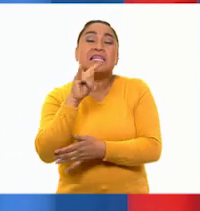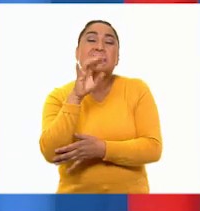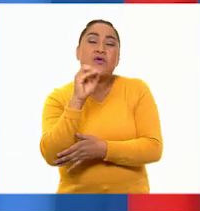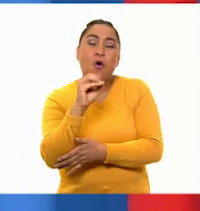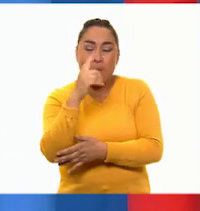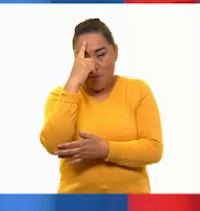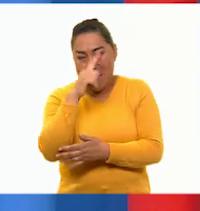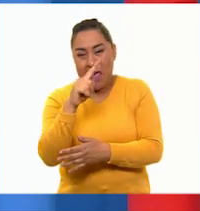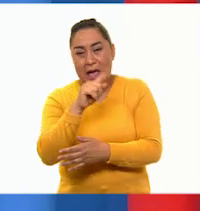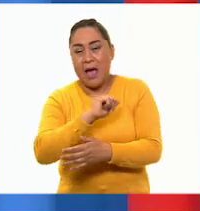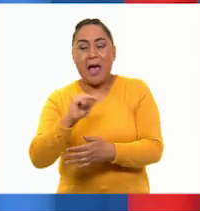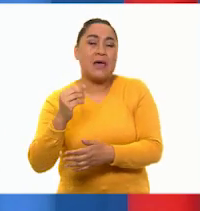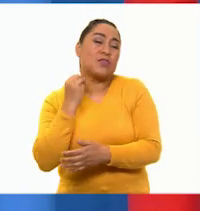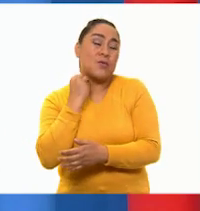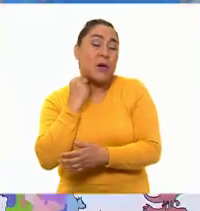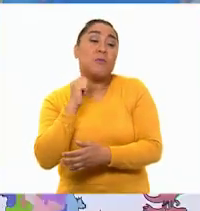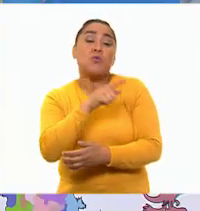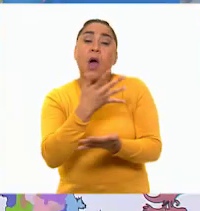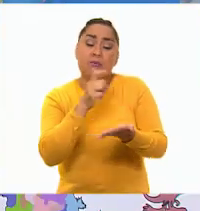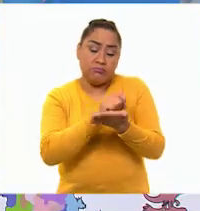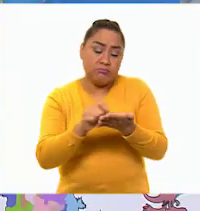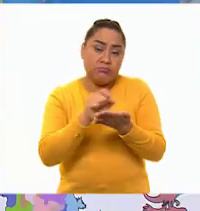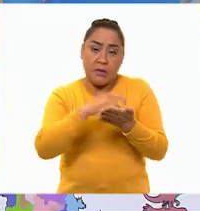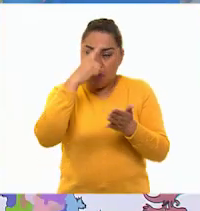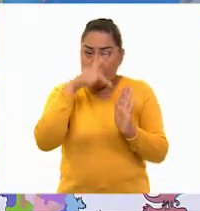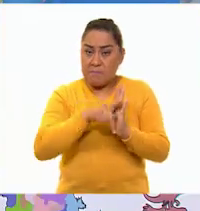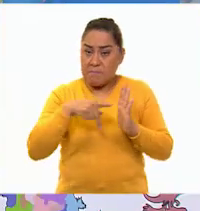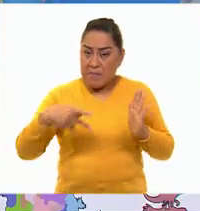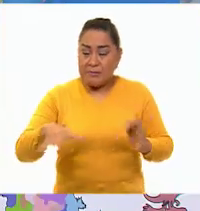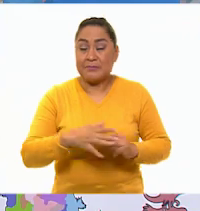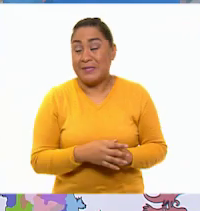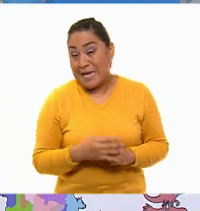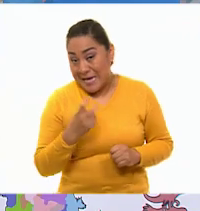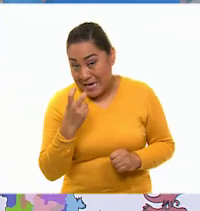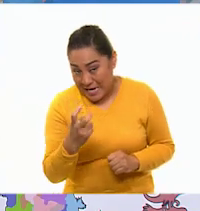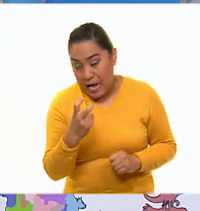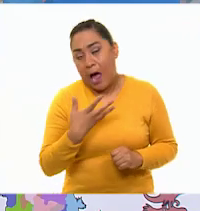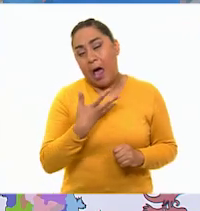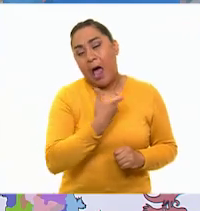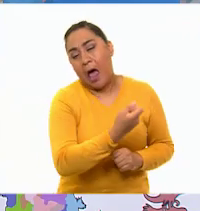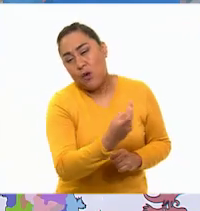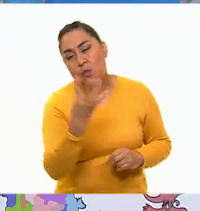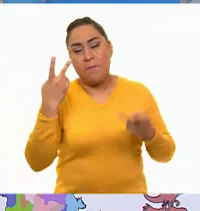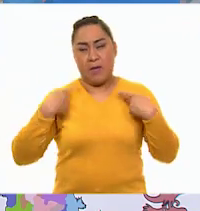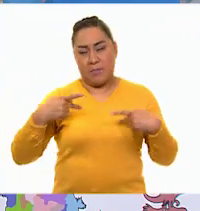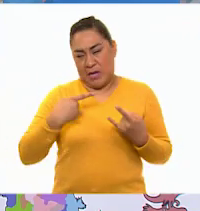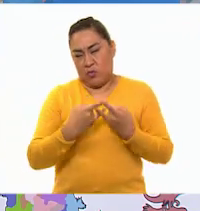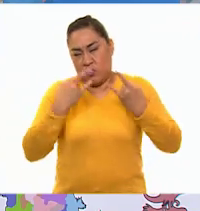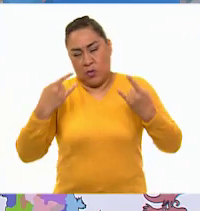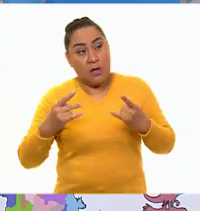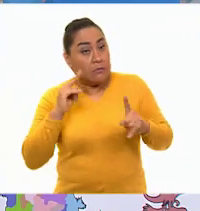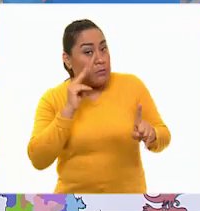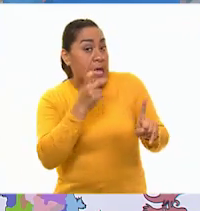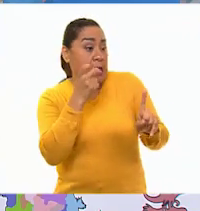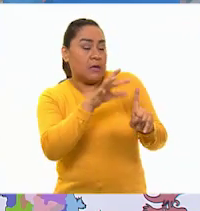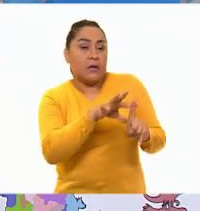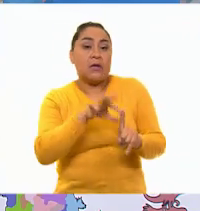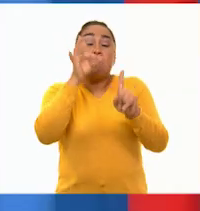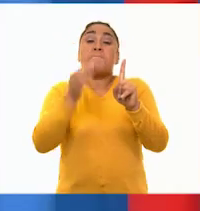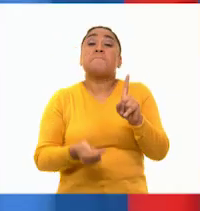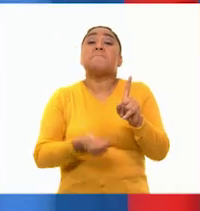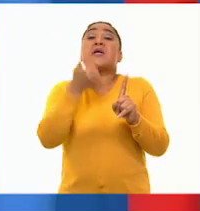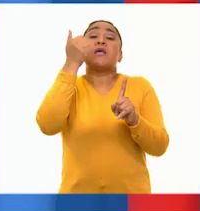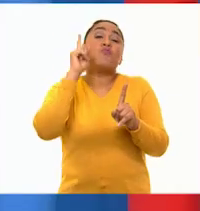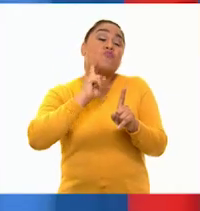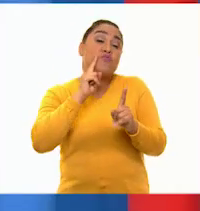abogados y que escribía en periódicos. Por esto último, precisamente, algunos historiadores la consideran la primera periodista mexicana.